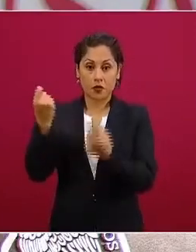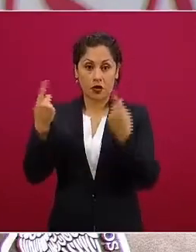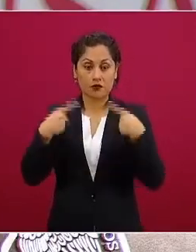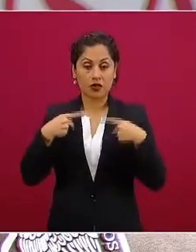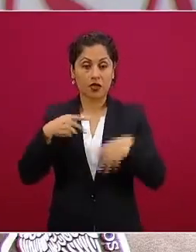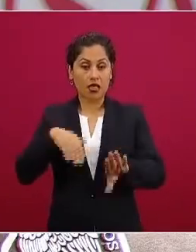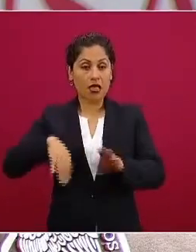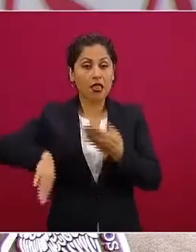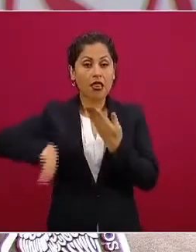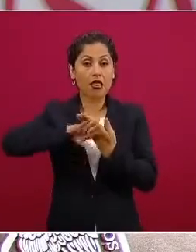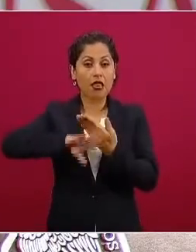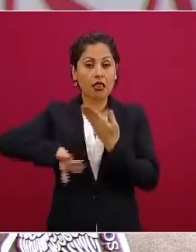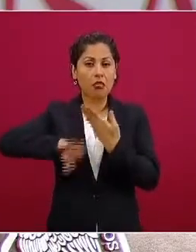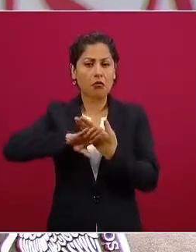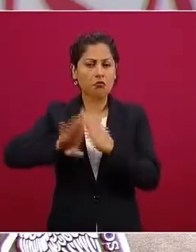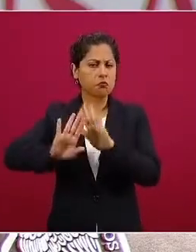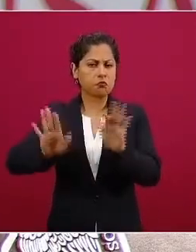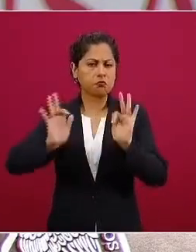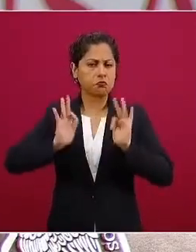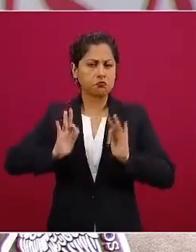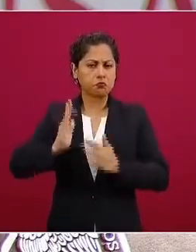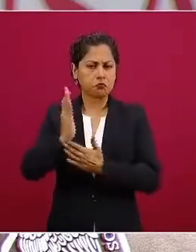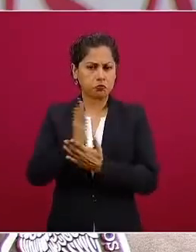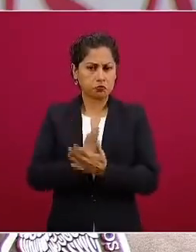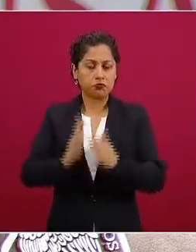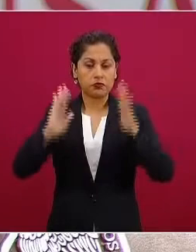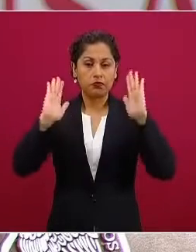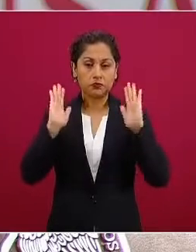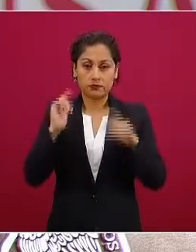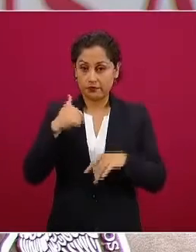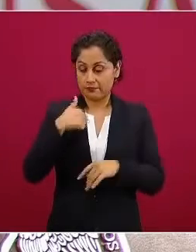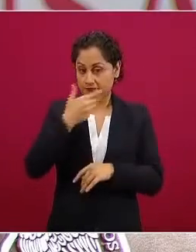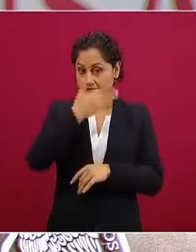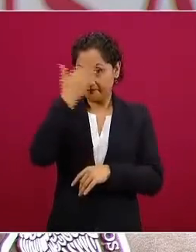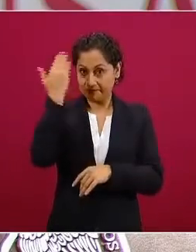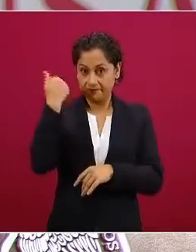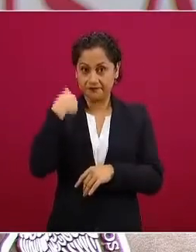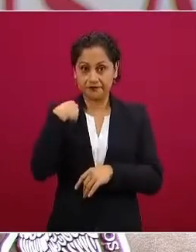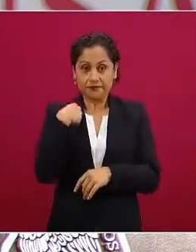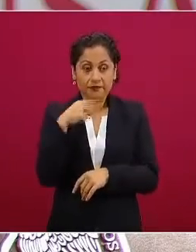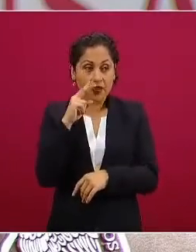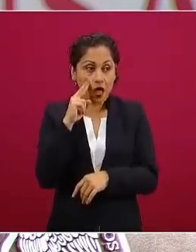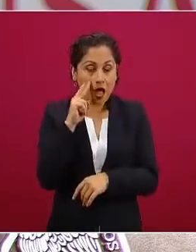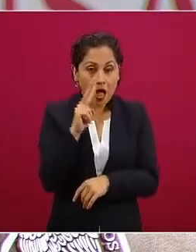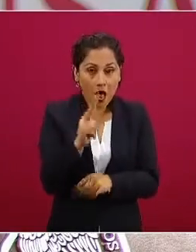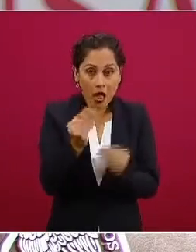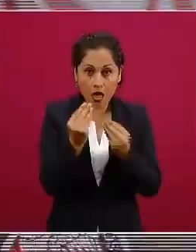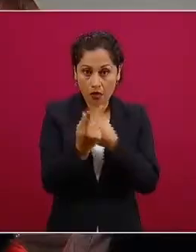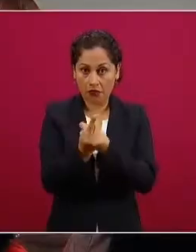a lo mejor este yo no estoy tan al tanto pero ya no hay tantas